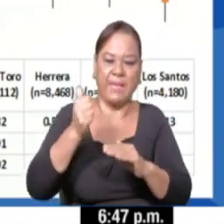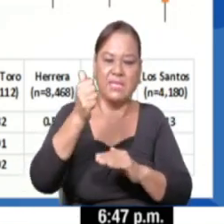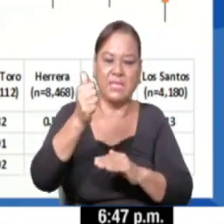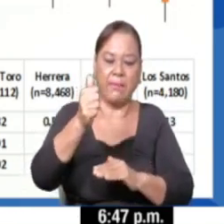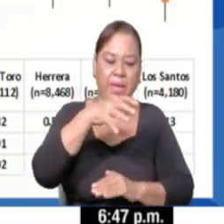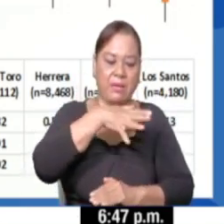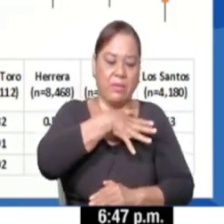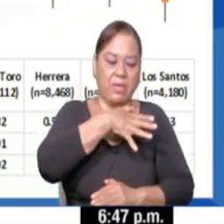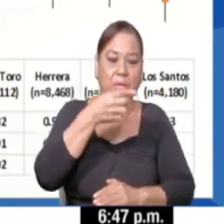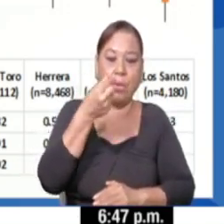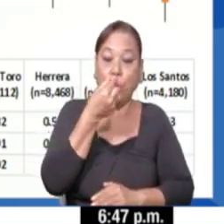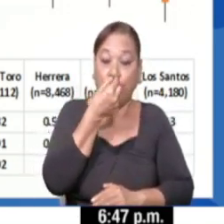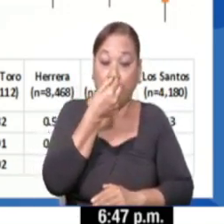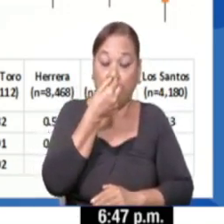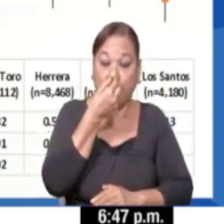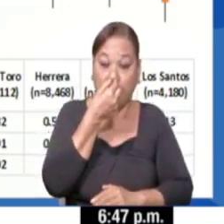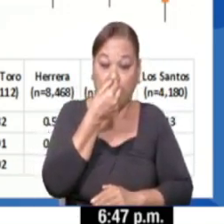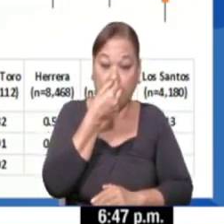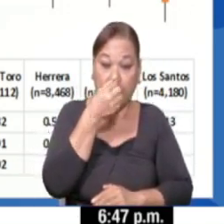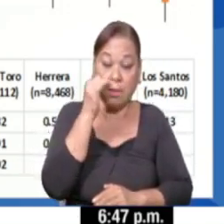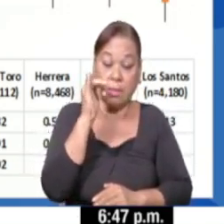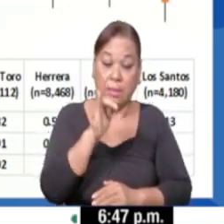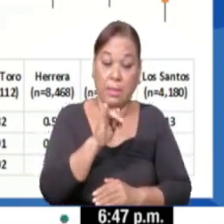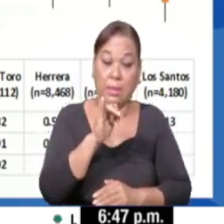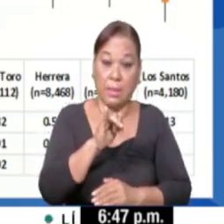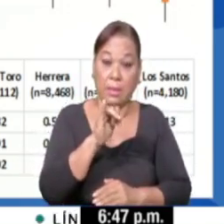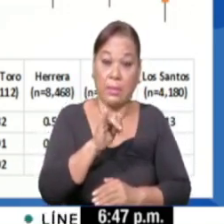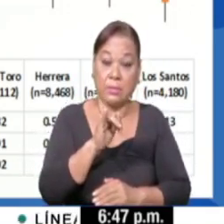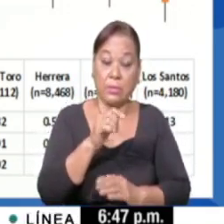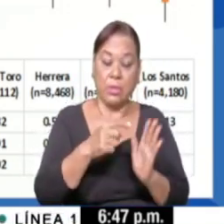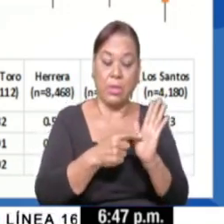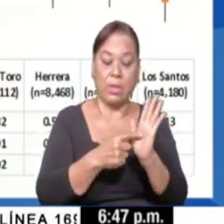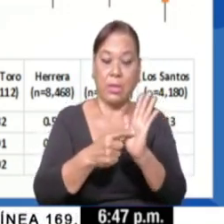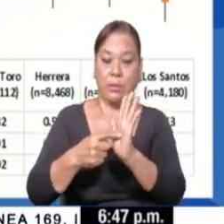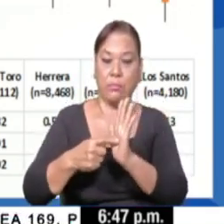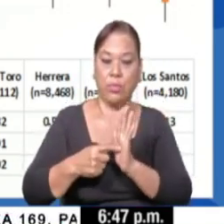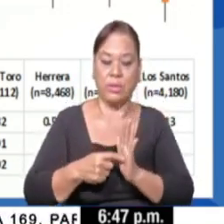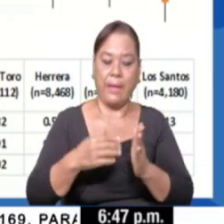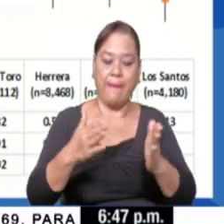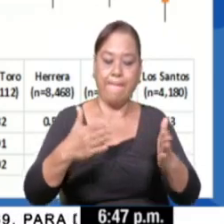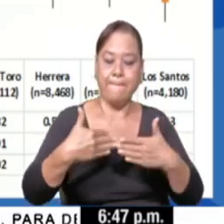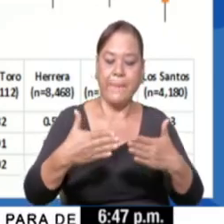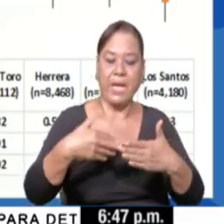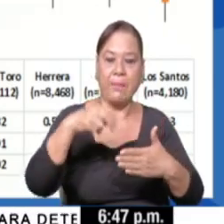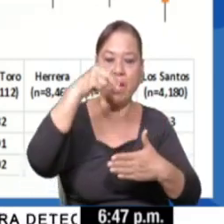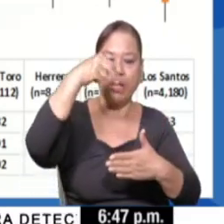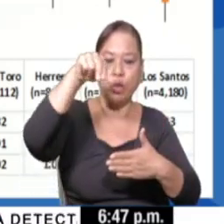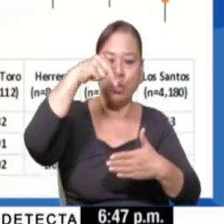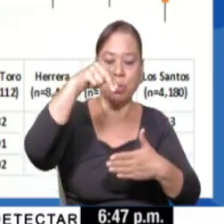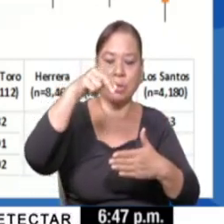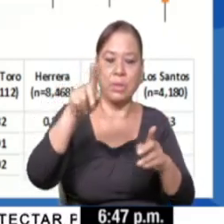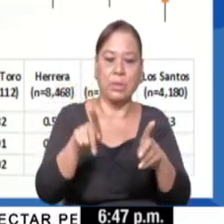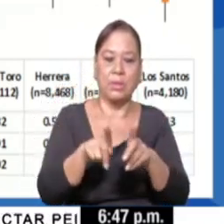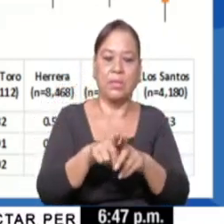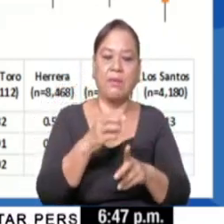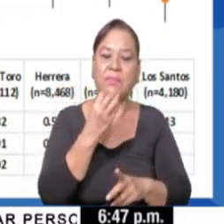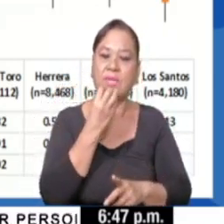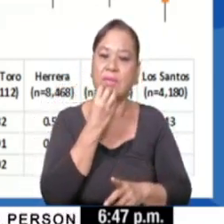Gunayala, por la sensibilidad del indicador, Panamá Norte y Darien, que podemos